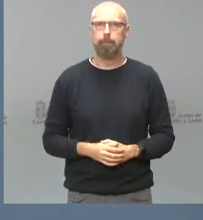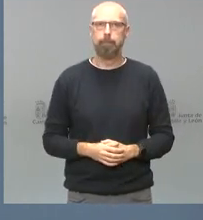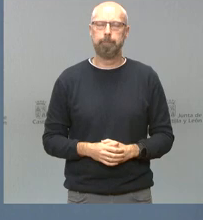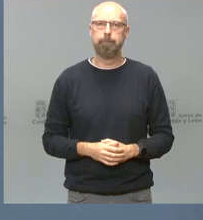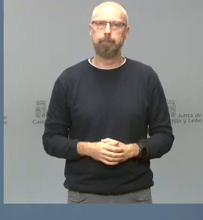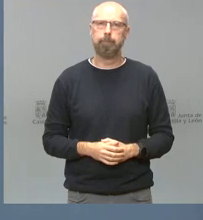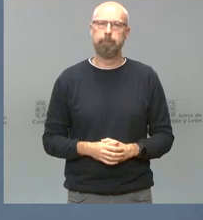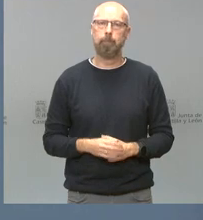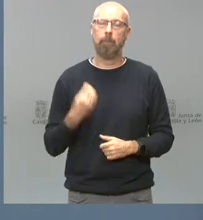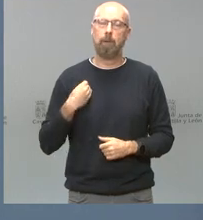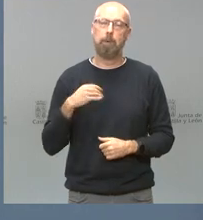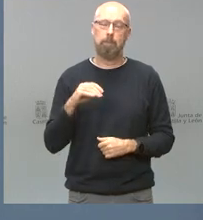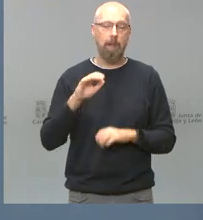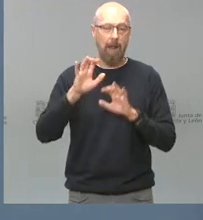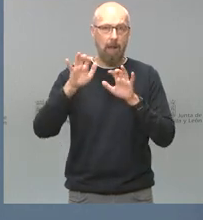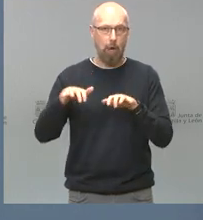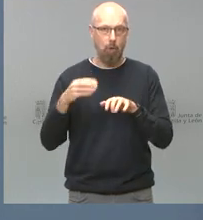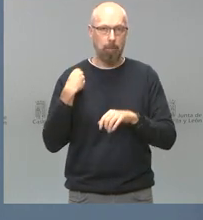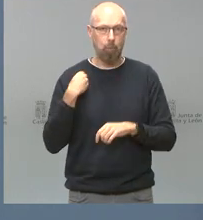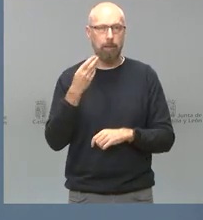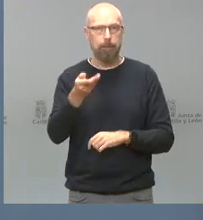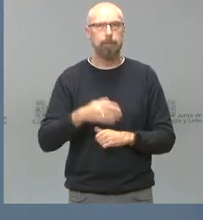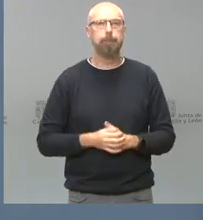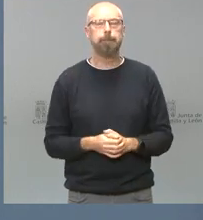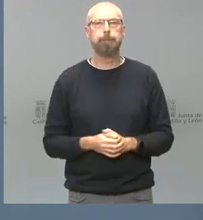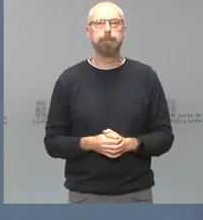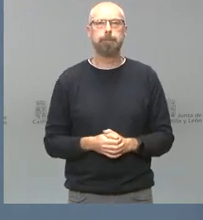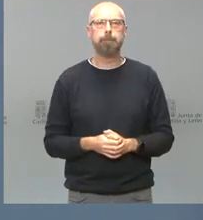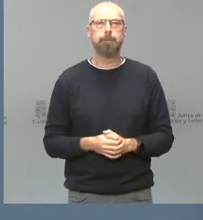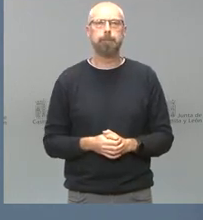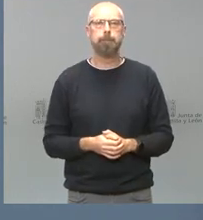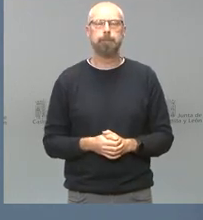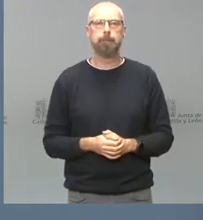Desde ahí, León, nos sigue César Fernández. César, cuando quieras.